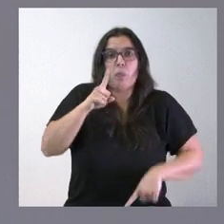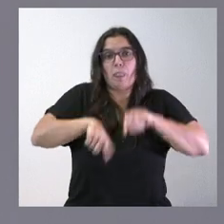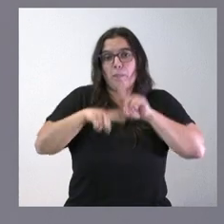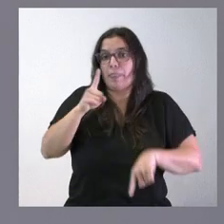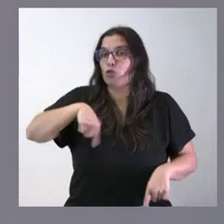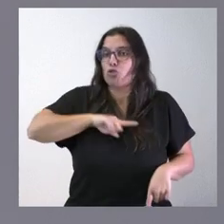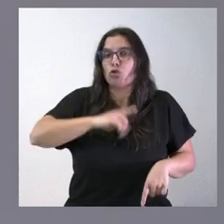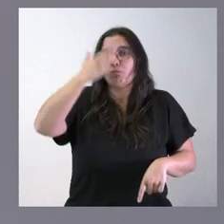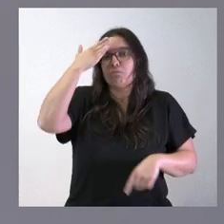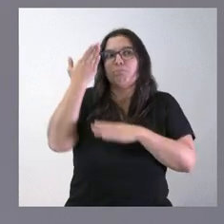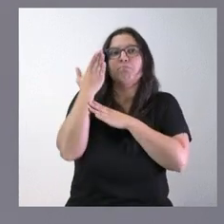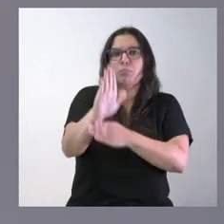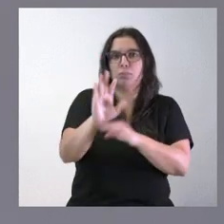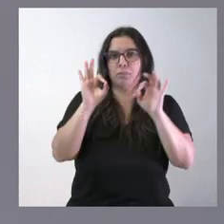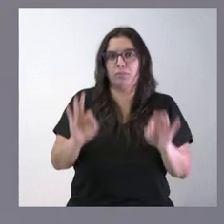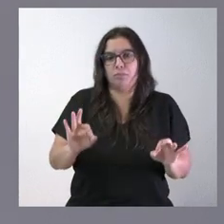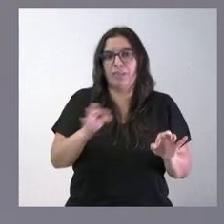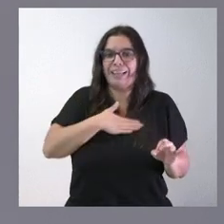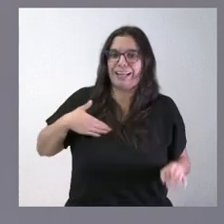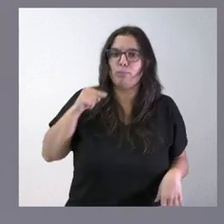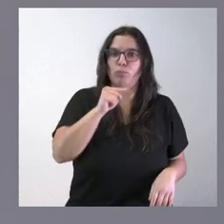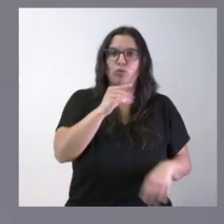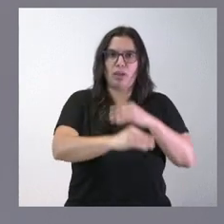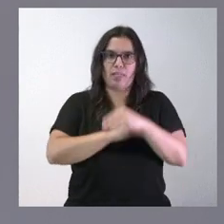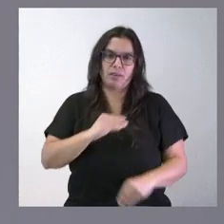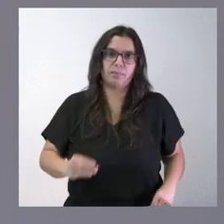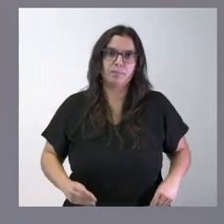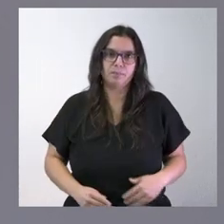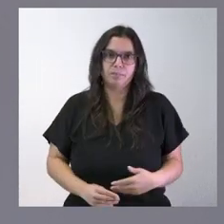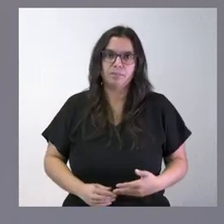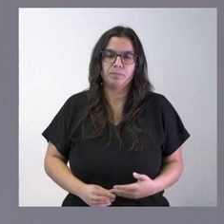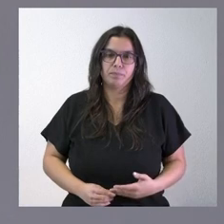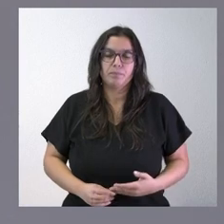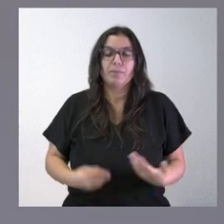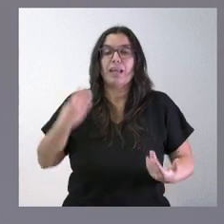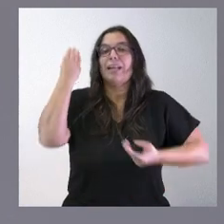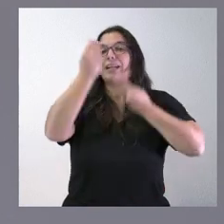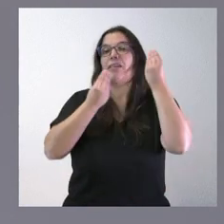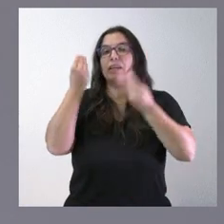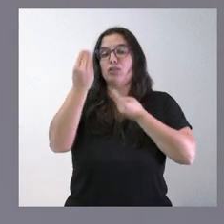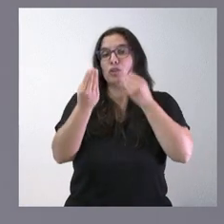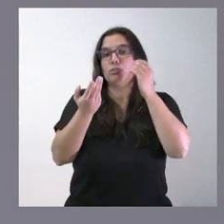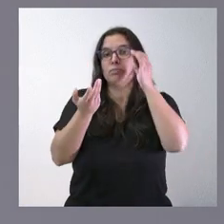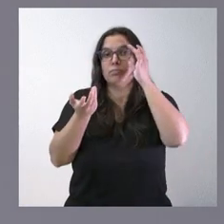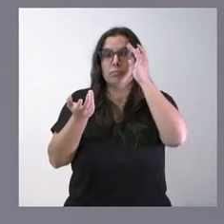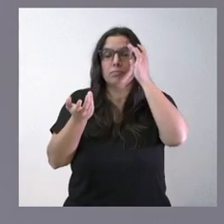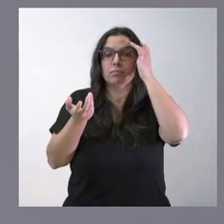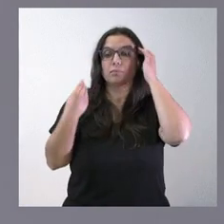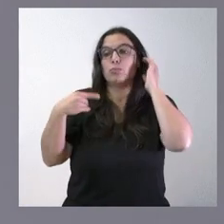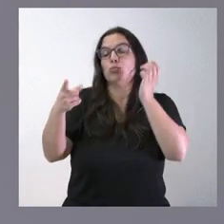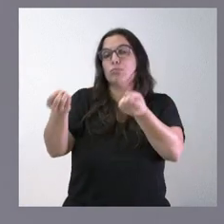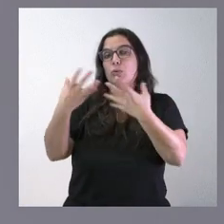es lo que planteamos es lo que queremos hacer la reflexión esta que usted me dice